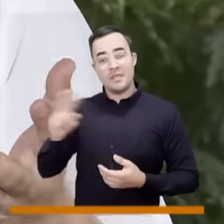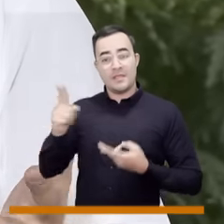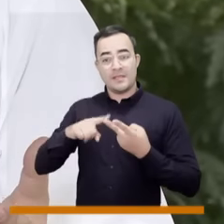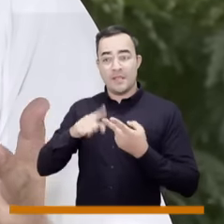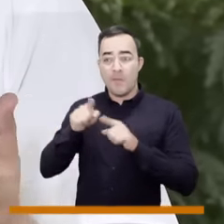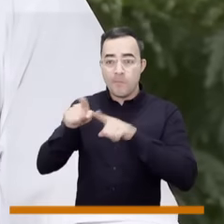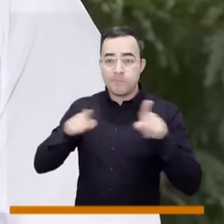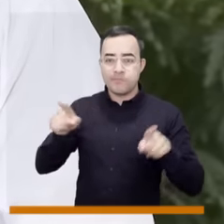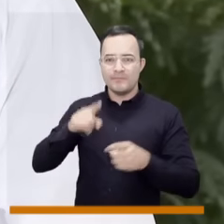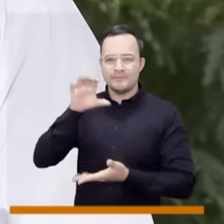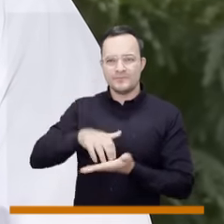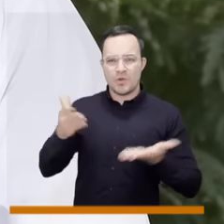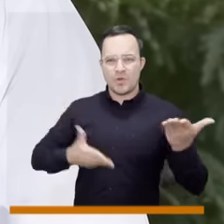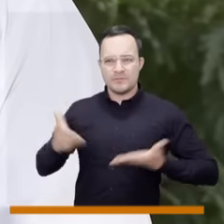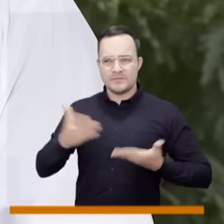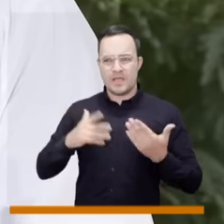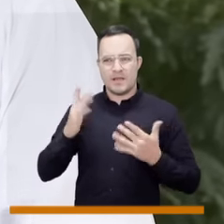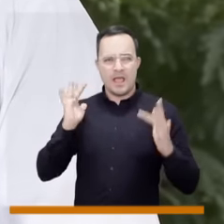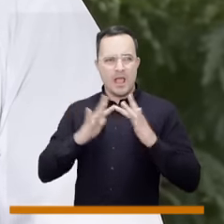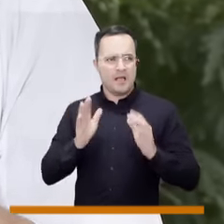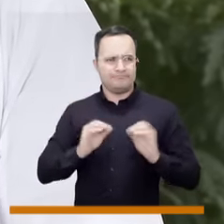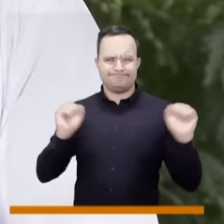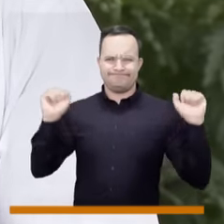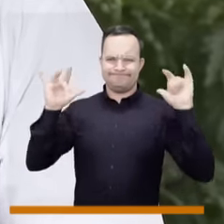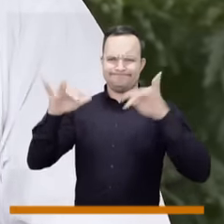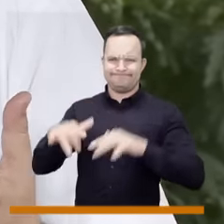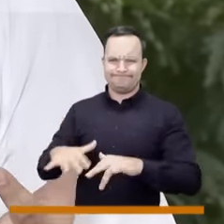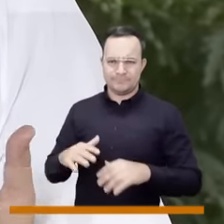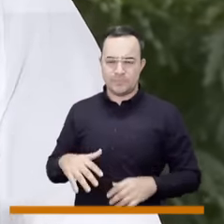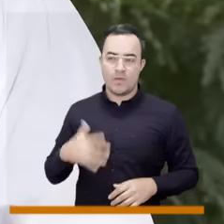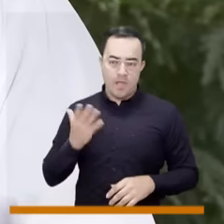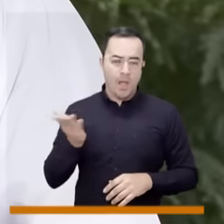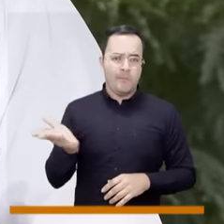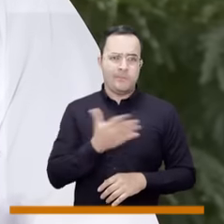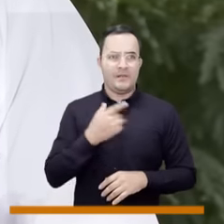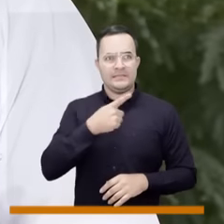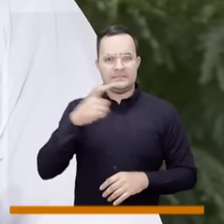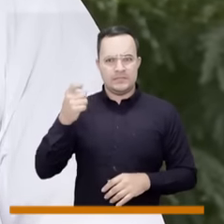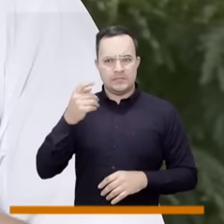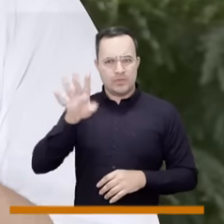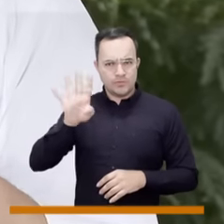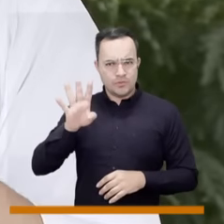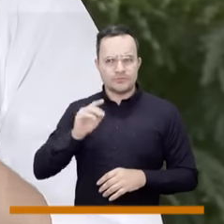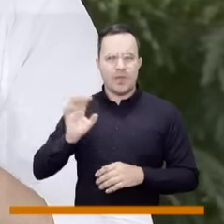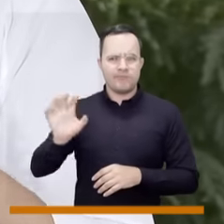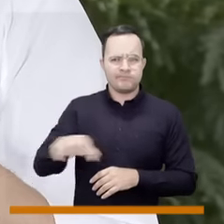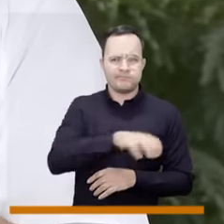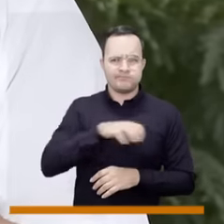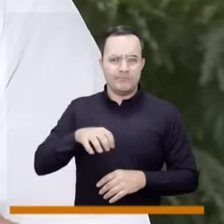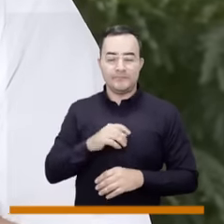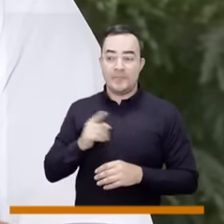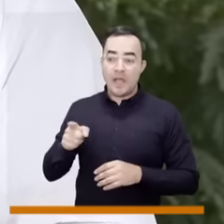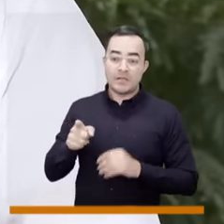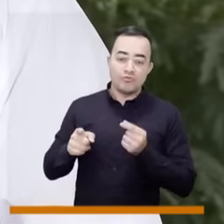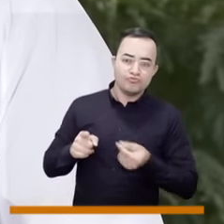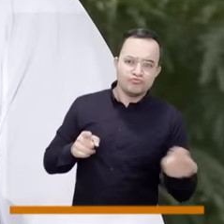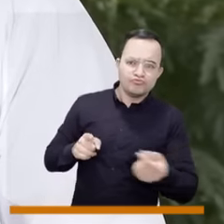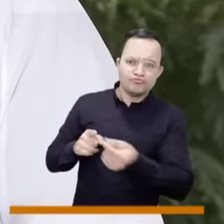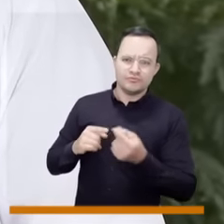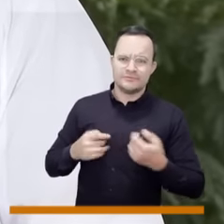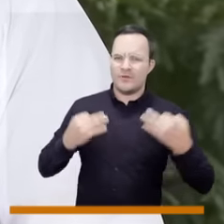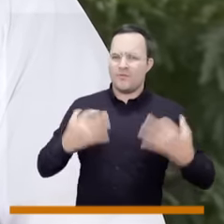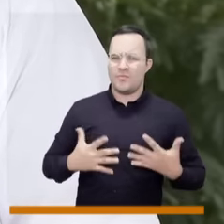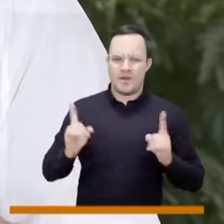fortalecer los centros comerciales populares, acá son 14 centros comerciales populares, donde hay un nicho muy grande de